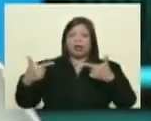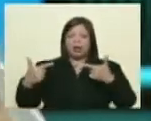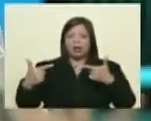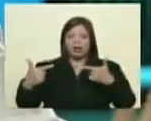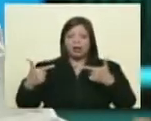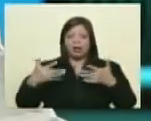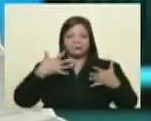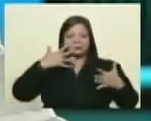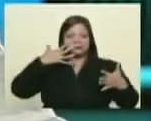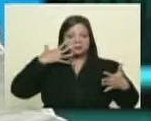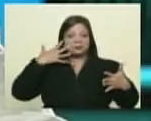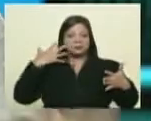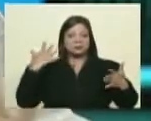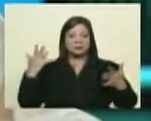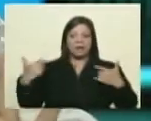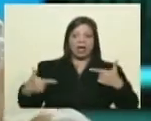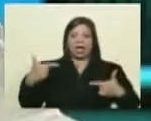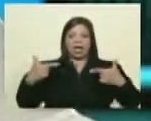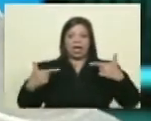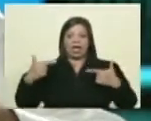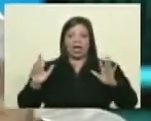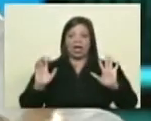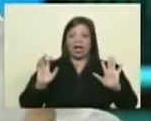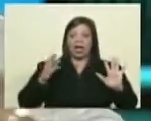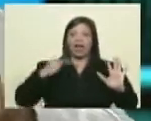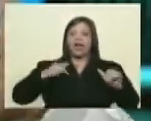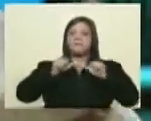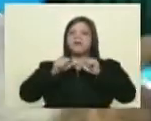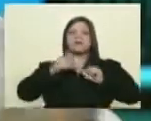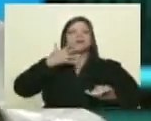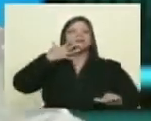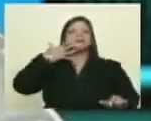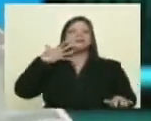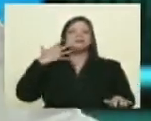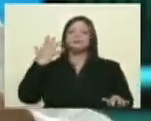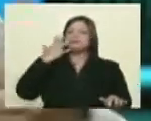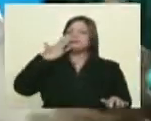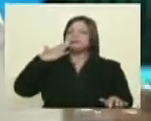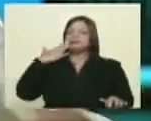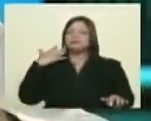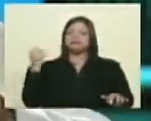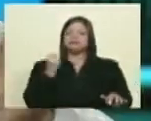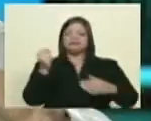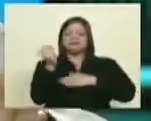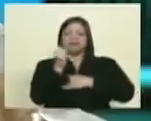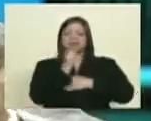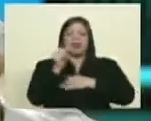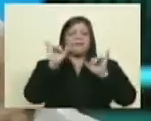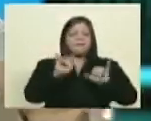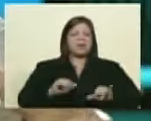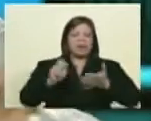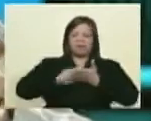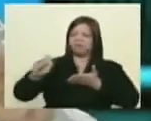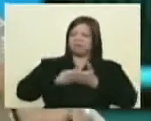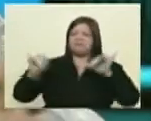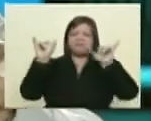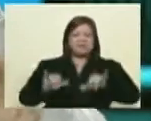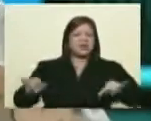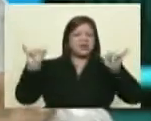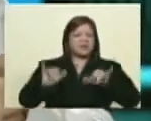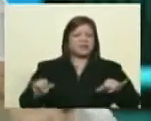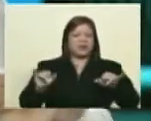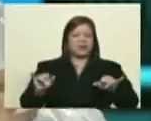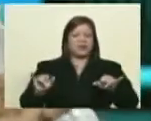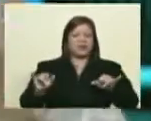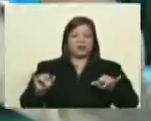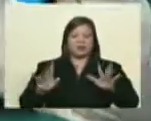porque si no ponen en disputa al status quo de acuerdo son dejados para que hablen o para que den distintos enfoques siempre y cuando estén dentro